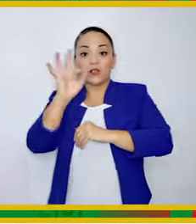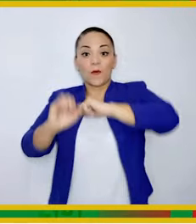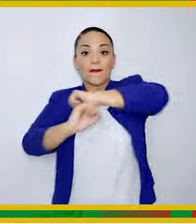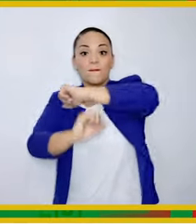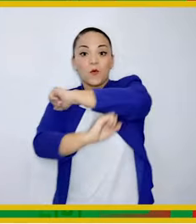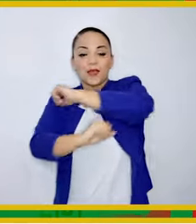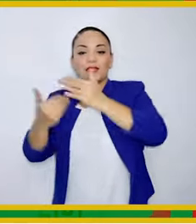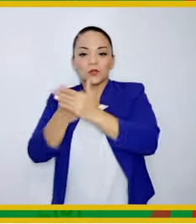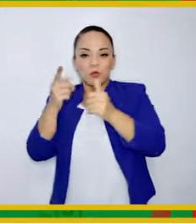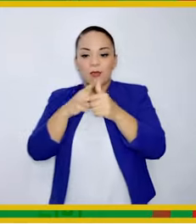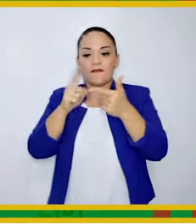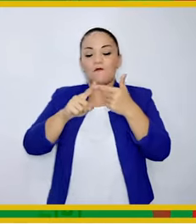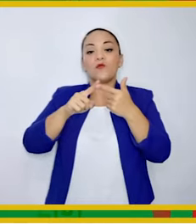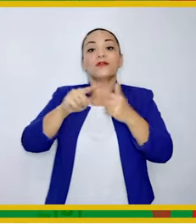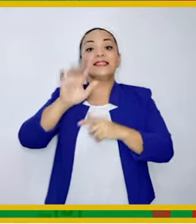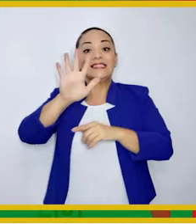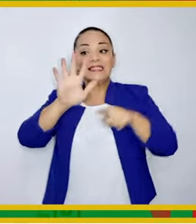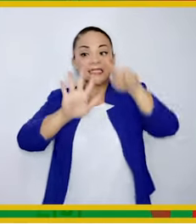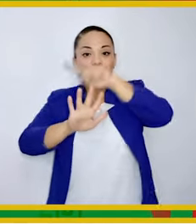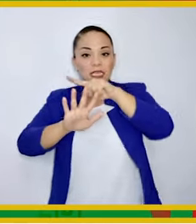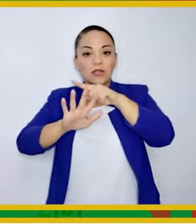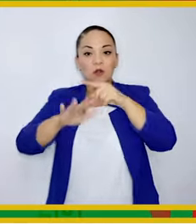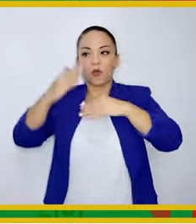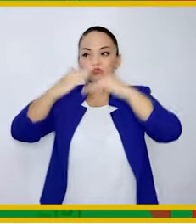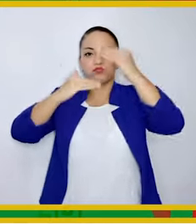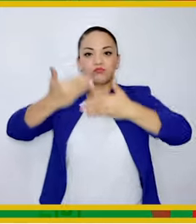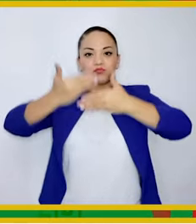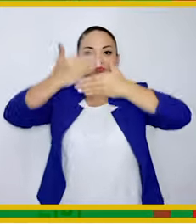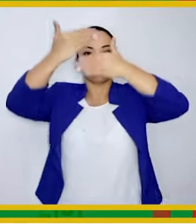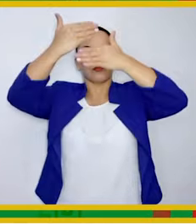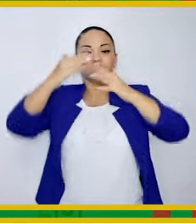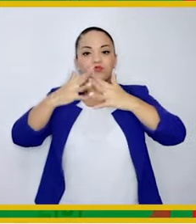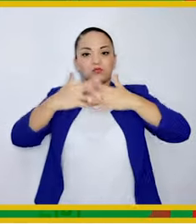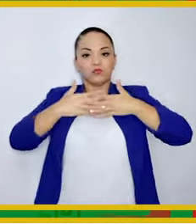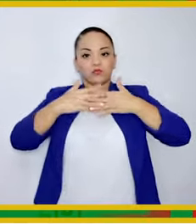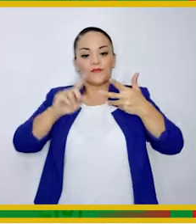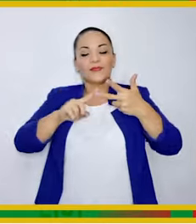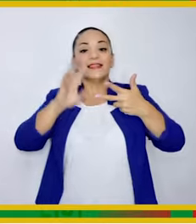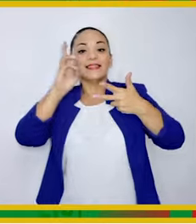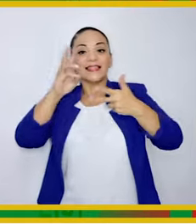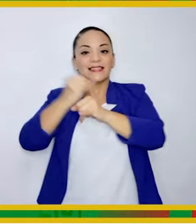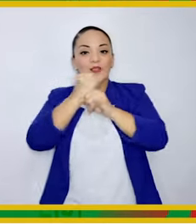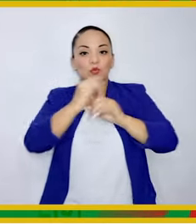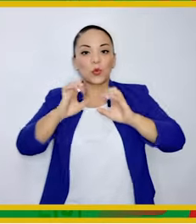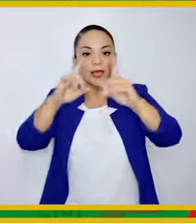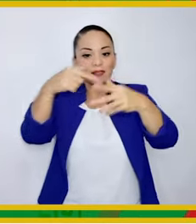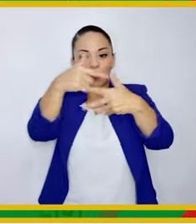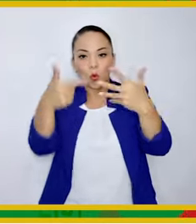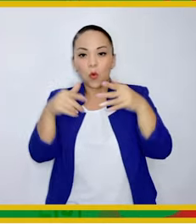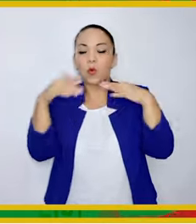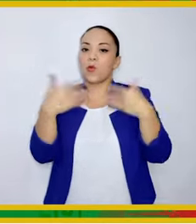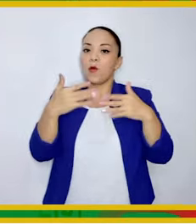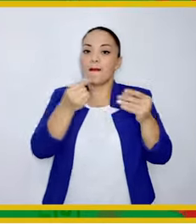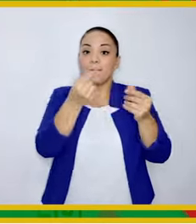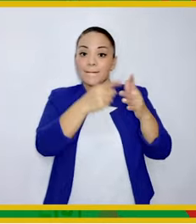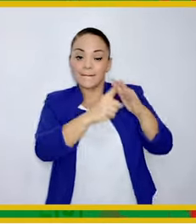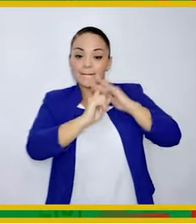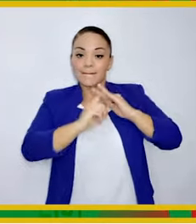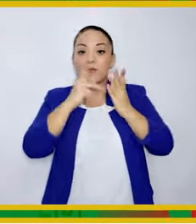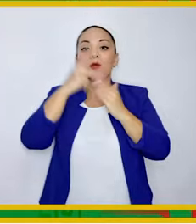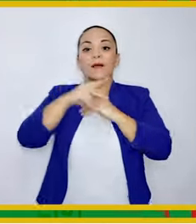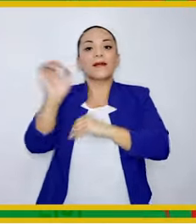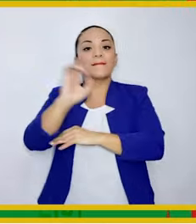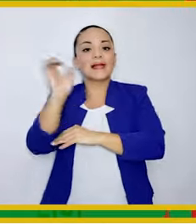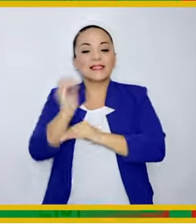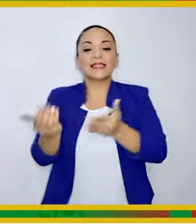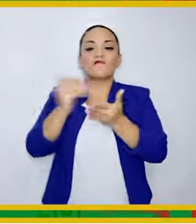puentes 5 muros de contención 6 centros educativos Esto con el programa de